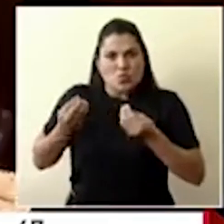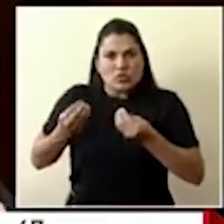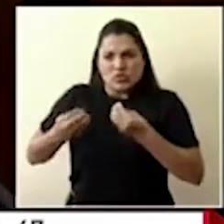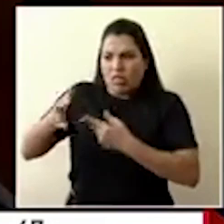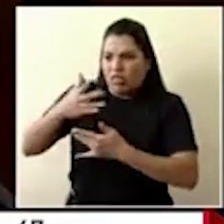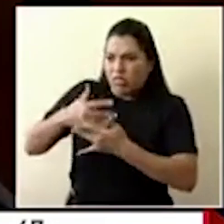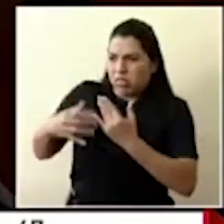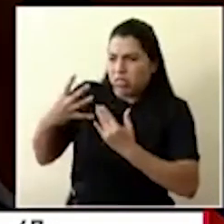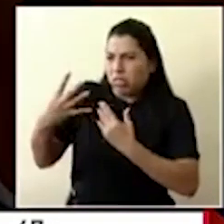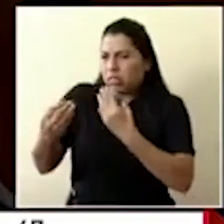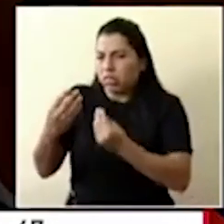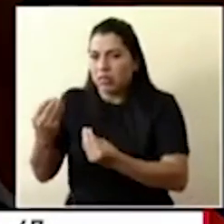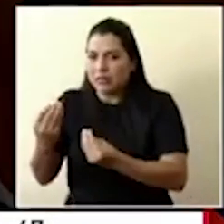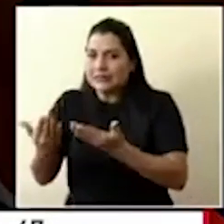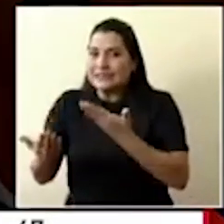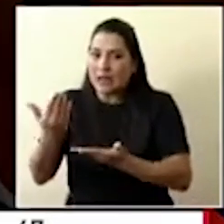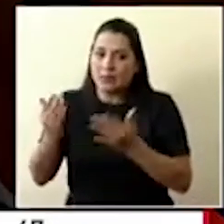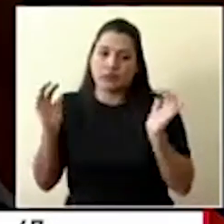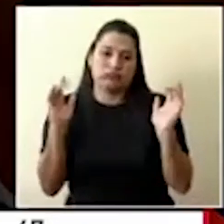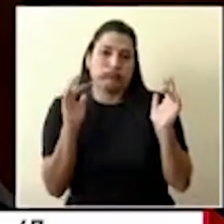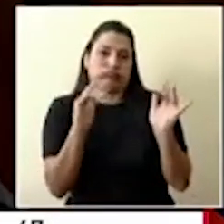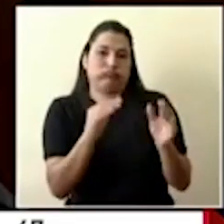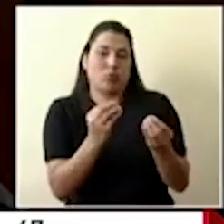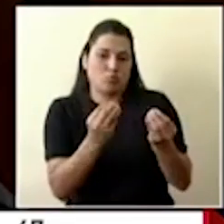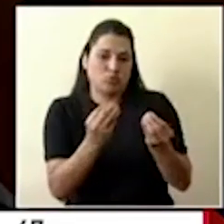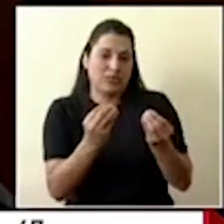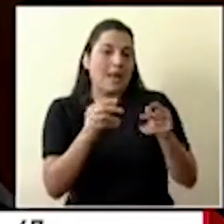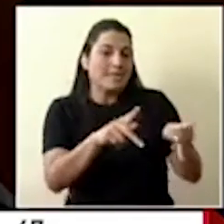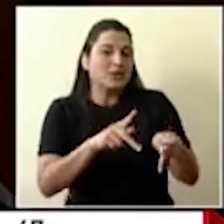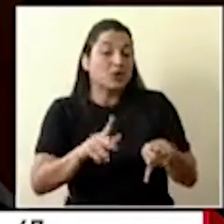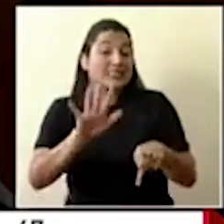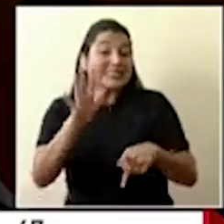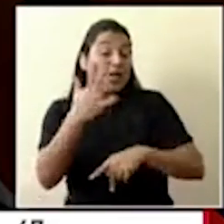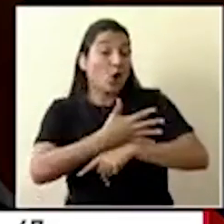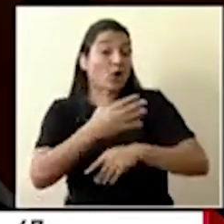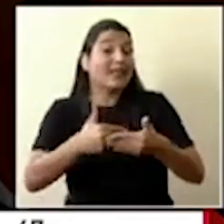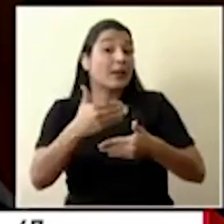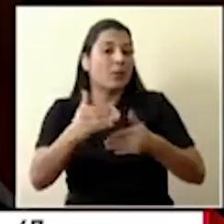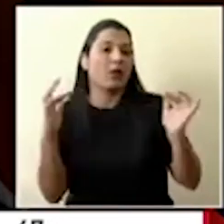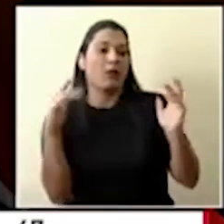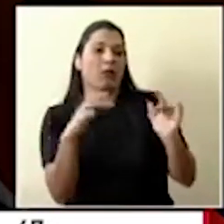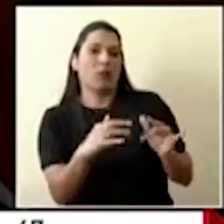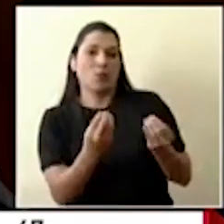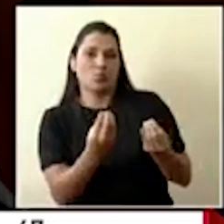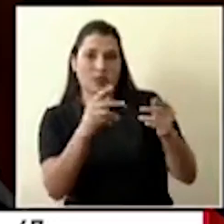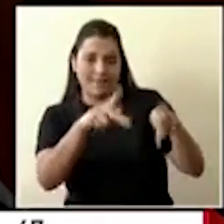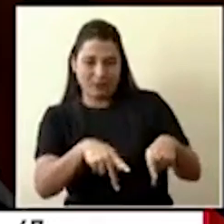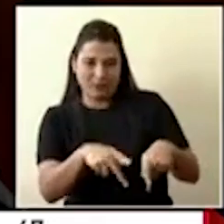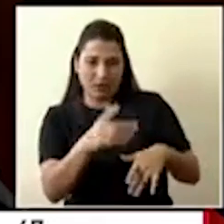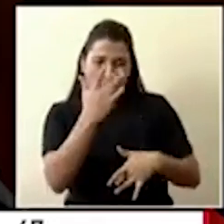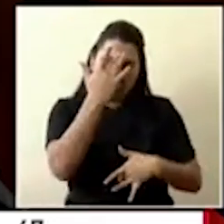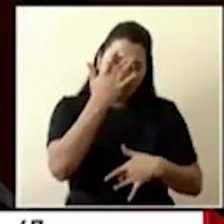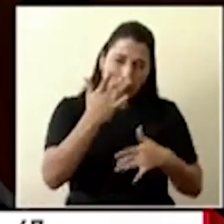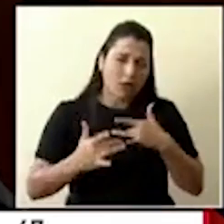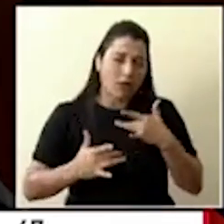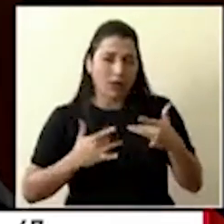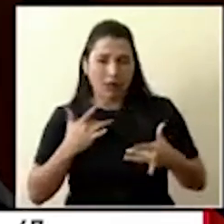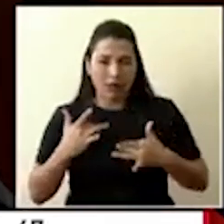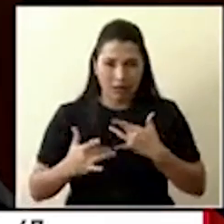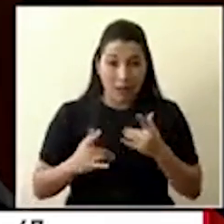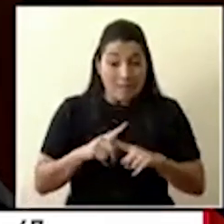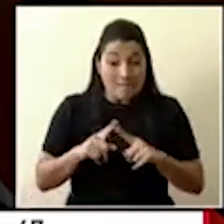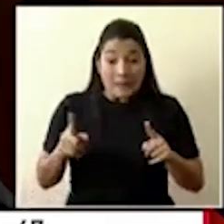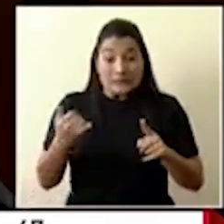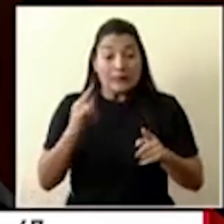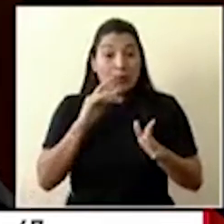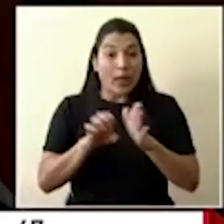esa demanda es menor. En el último día se hicieron 386 pruebas y tenemos en este momento cerca de 6 mil pruebas disponibles en todo el